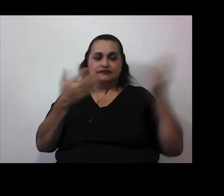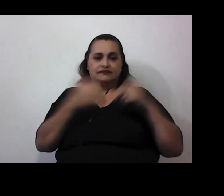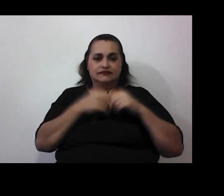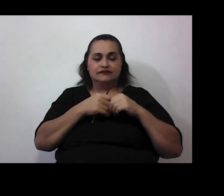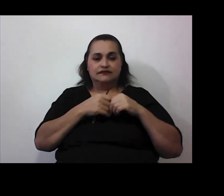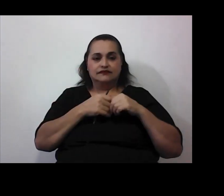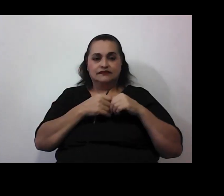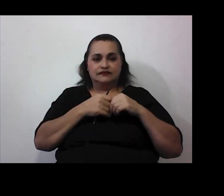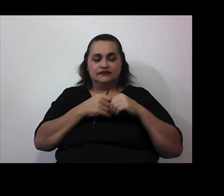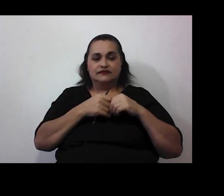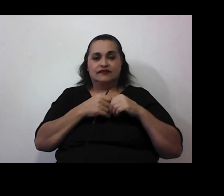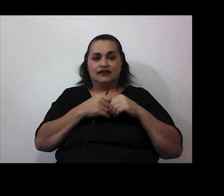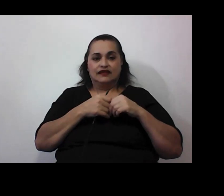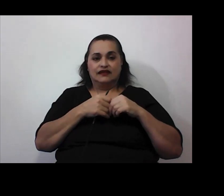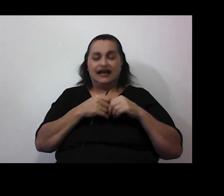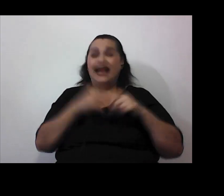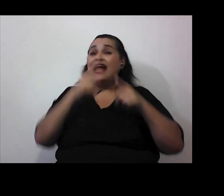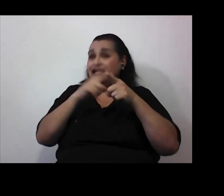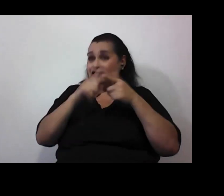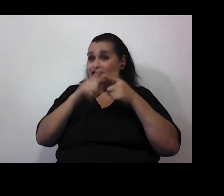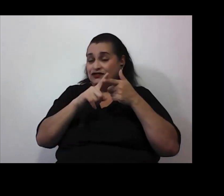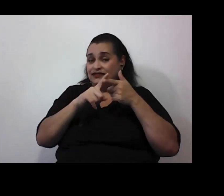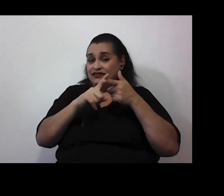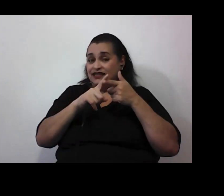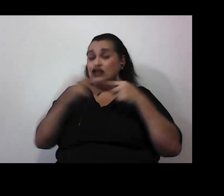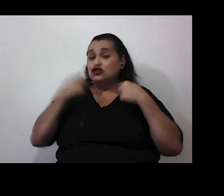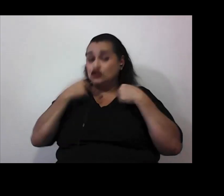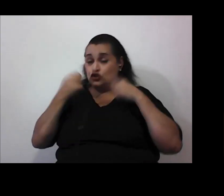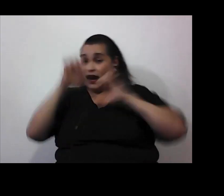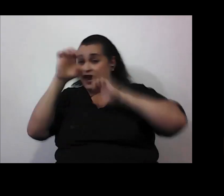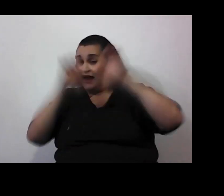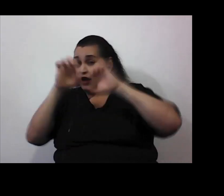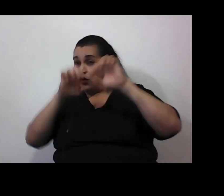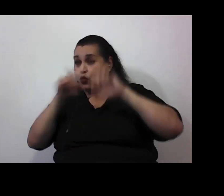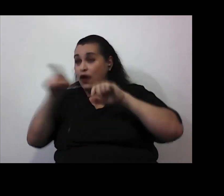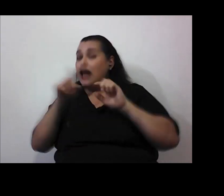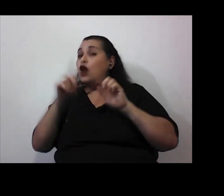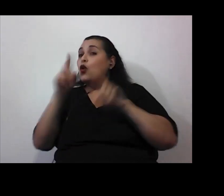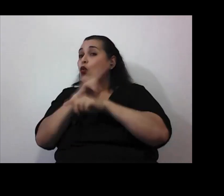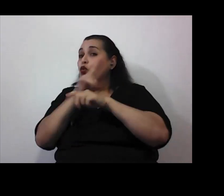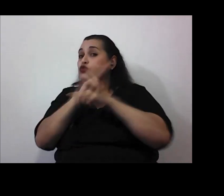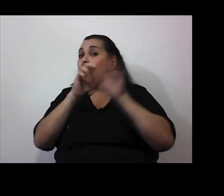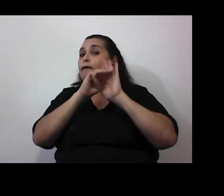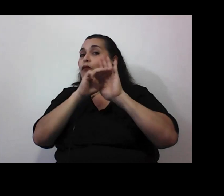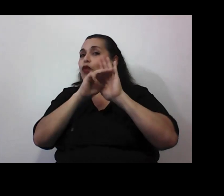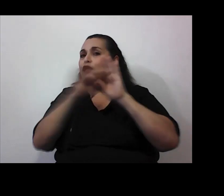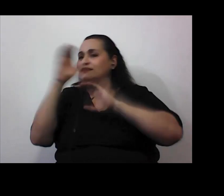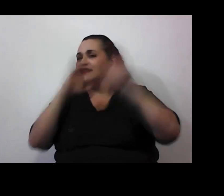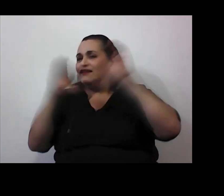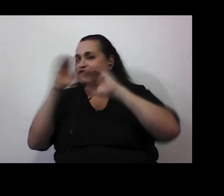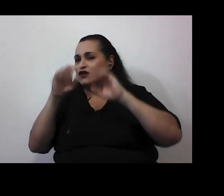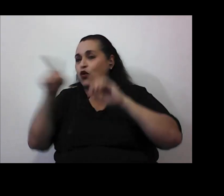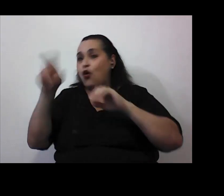lo que sea entonces lo que evalúo es cómo recurre al modelo científico no si opina A o si opina B